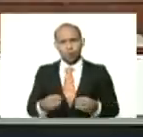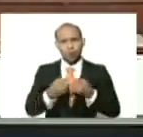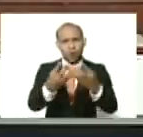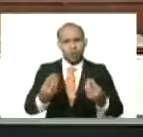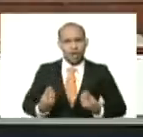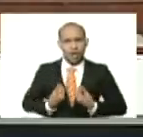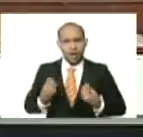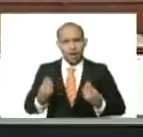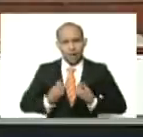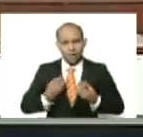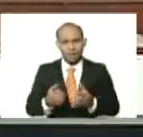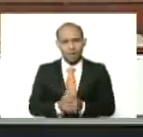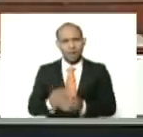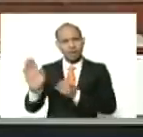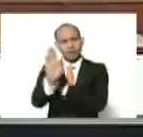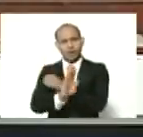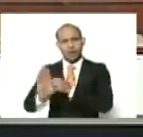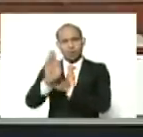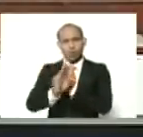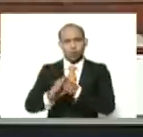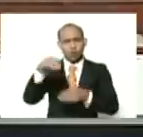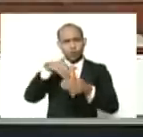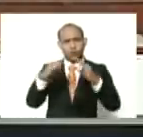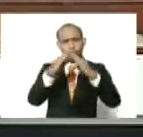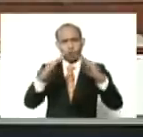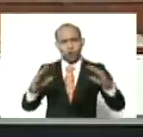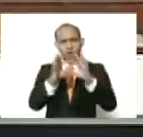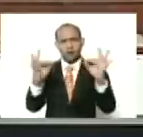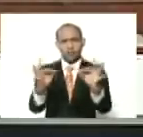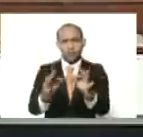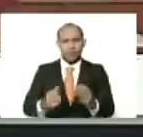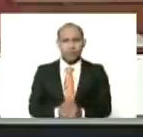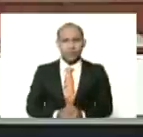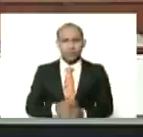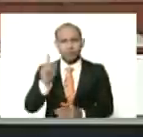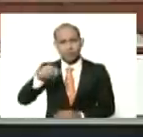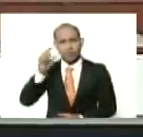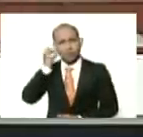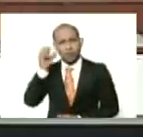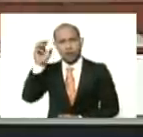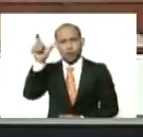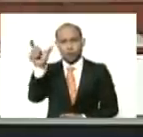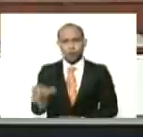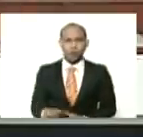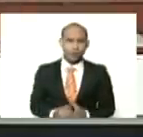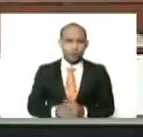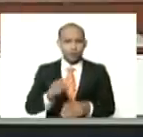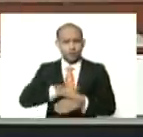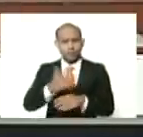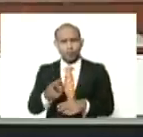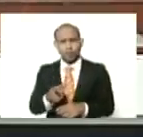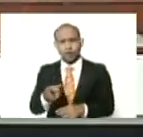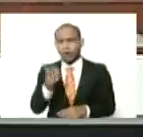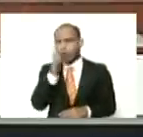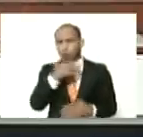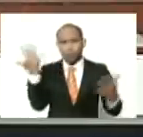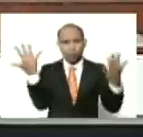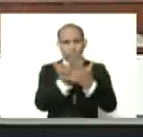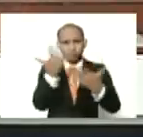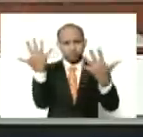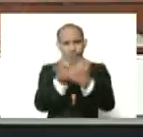que abrir, es por la protección, del hogar, y de la familia, y de la mujer, porque sin lugar a dudas, la mujer,